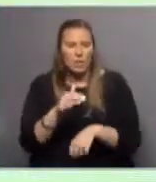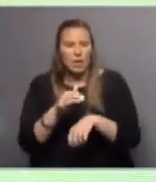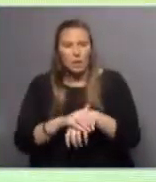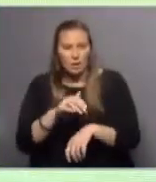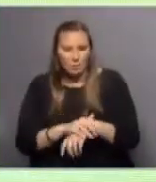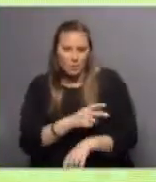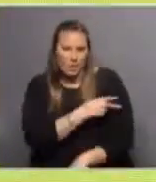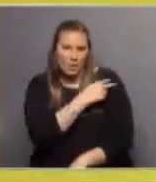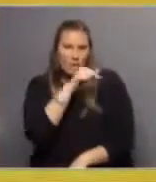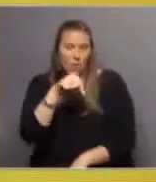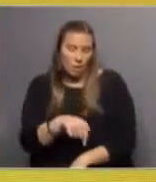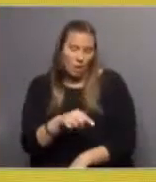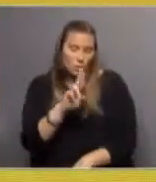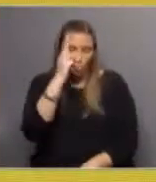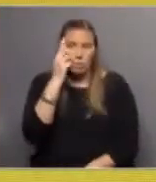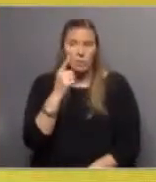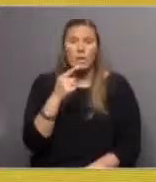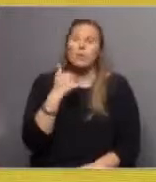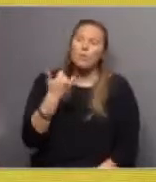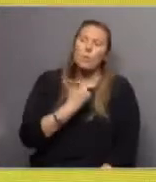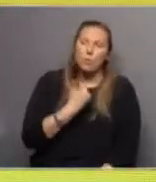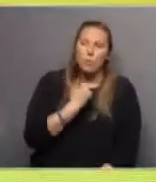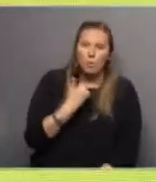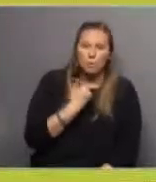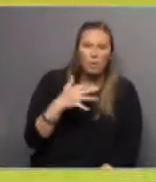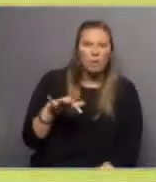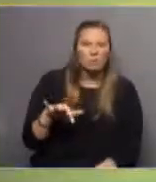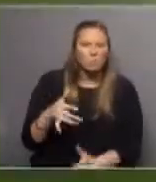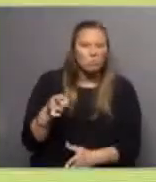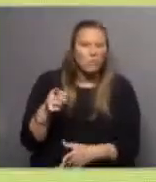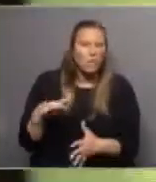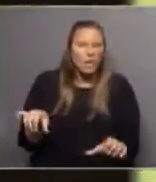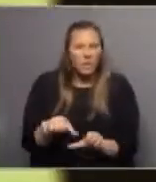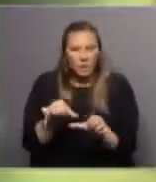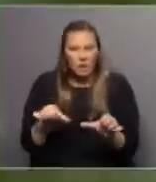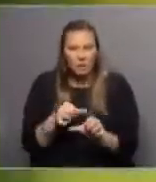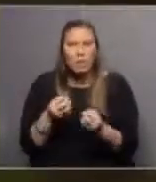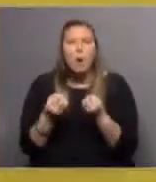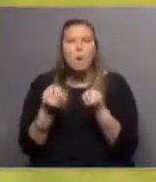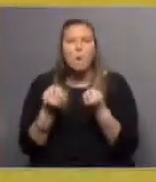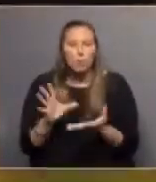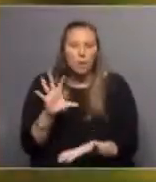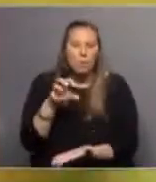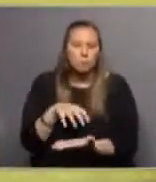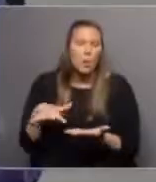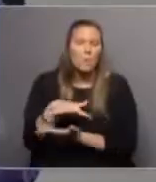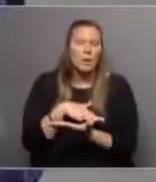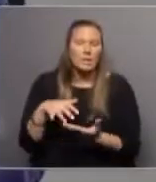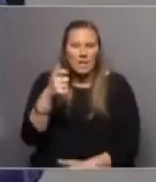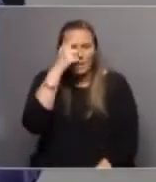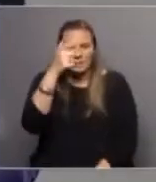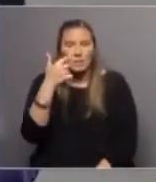Irochem en Uruguay. Y bueno, él nos contaba a qué se dedican y por qué se instalaron en el Parque de la Ciencia.